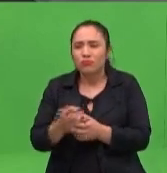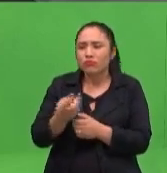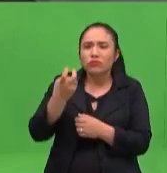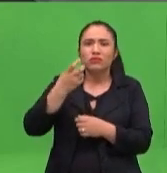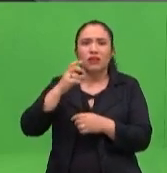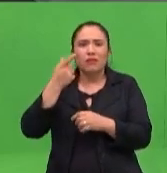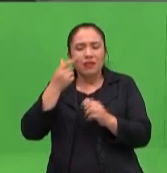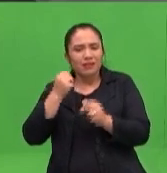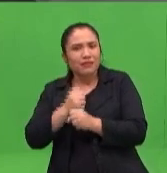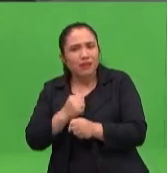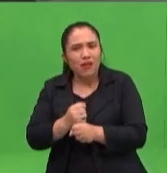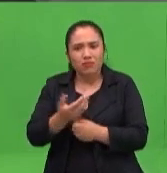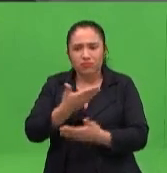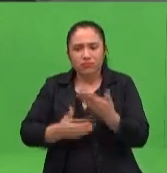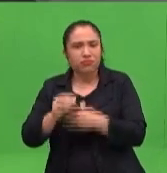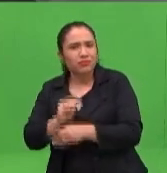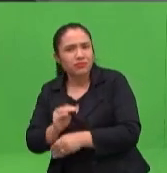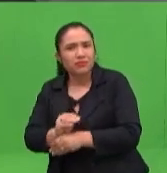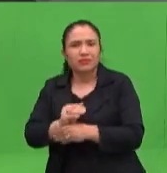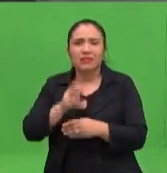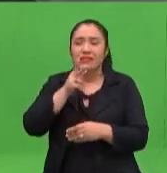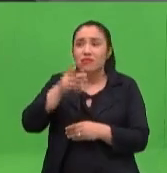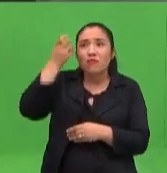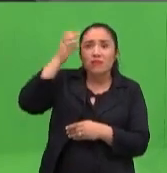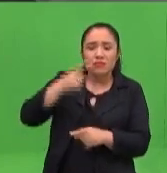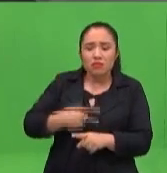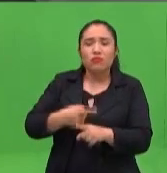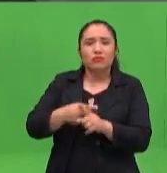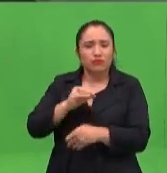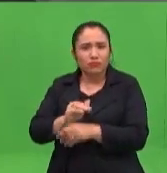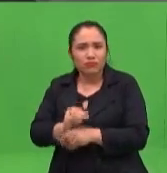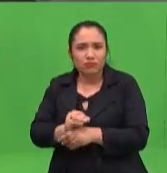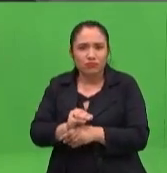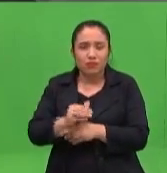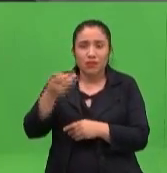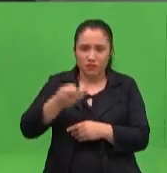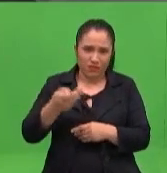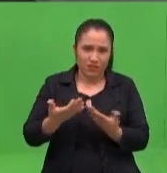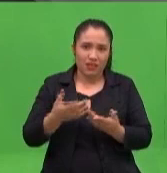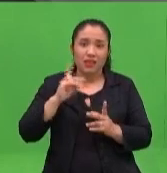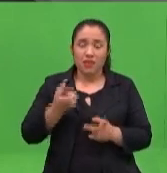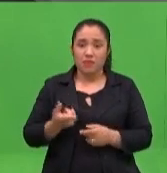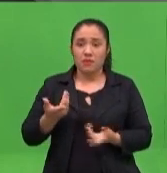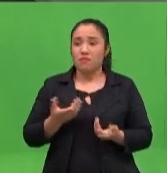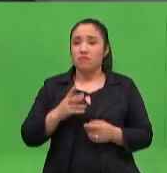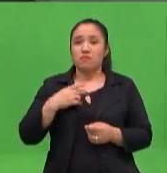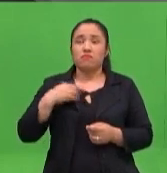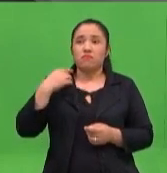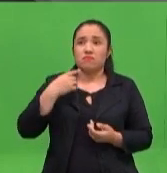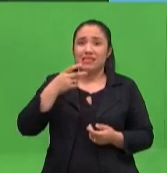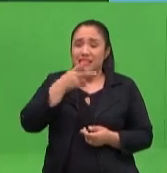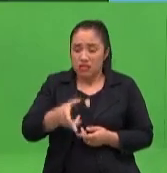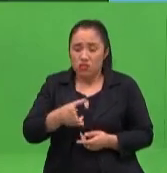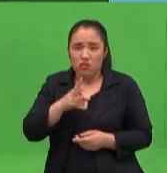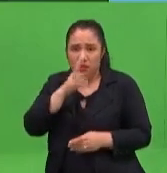si pensamos en nuestros hijos, particularmente puedo decir, ¿verdad? Que cuando